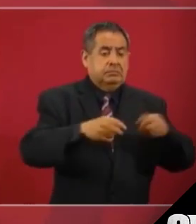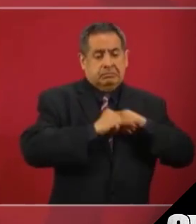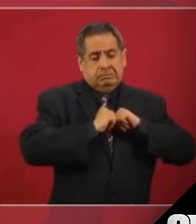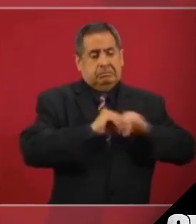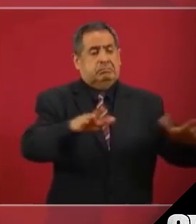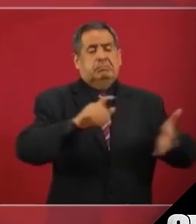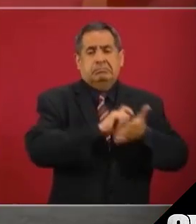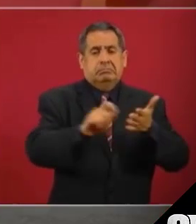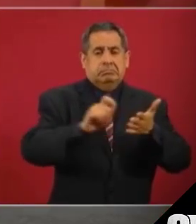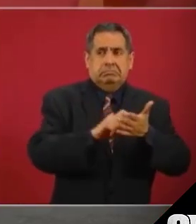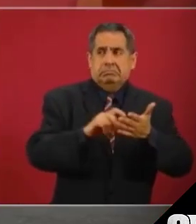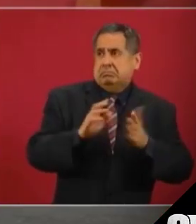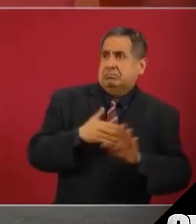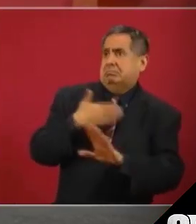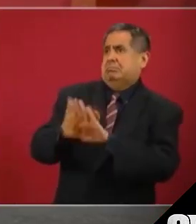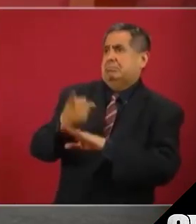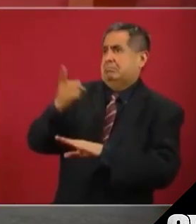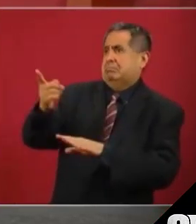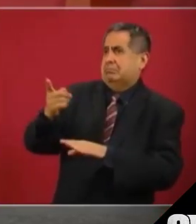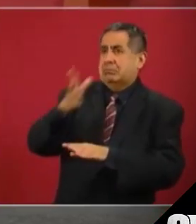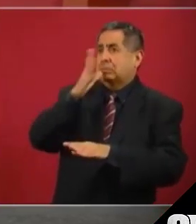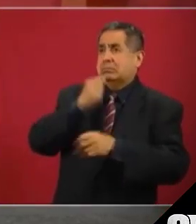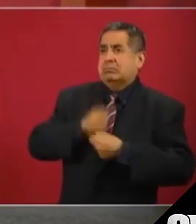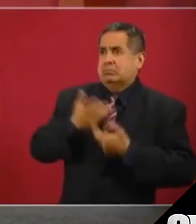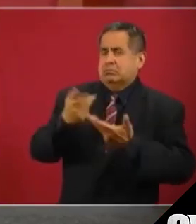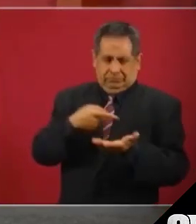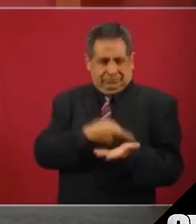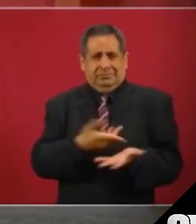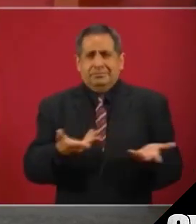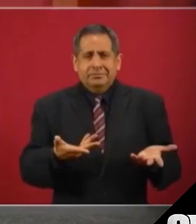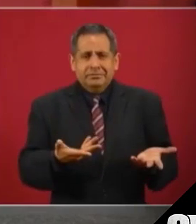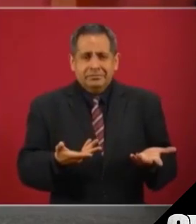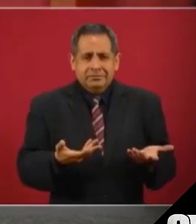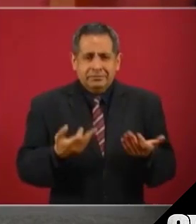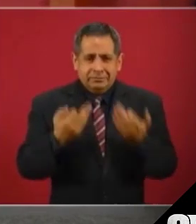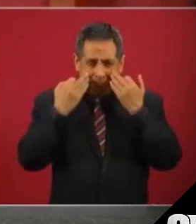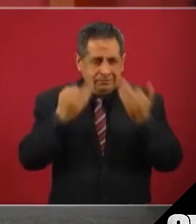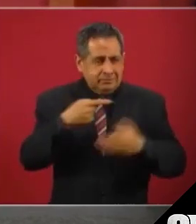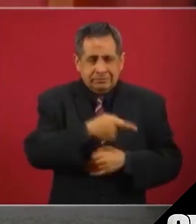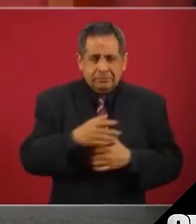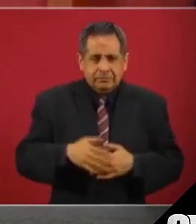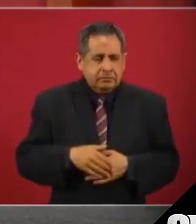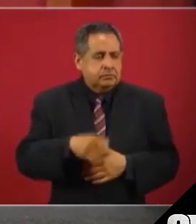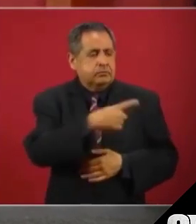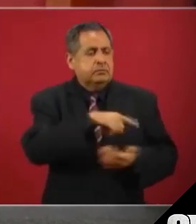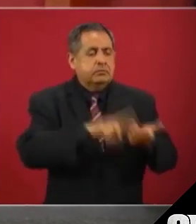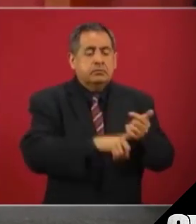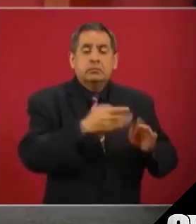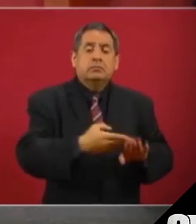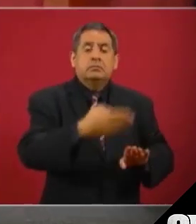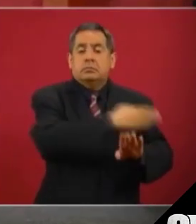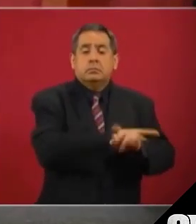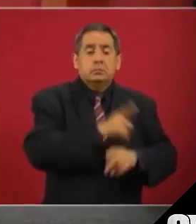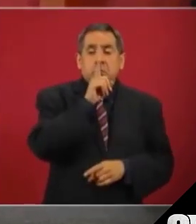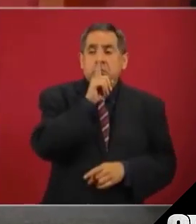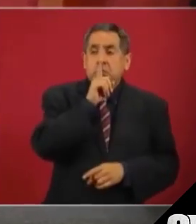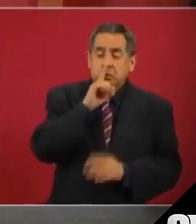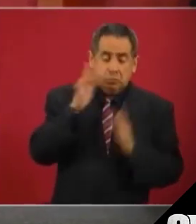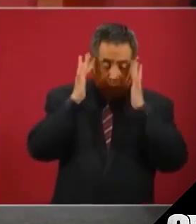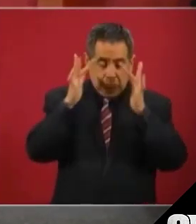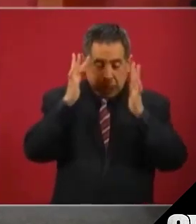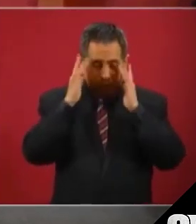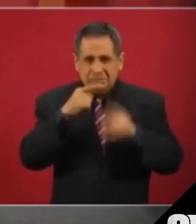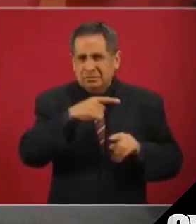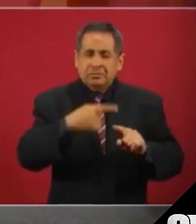quienes guardaron silencio cómplice durante